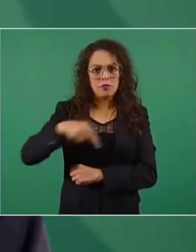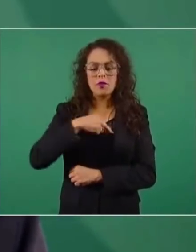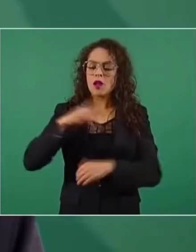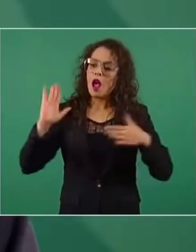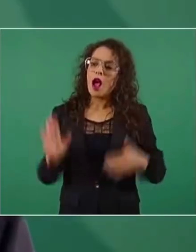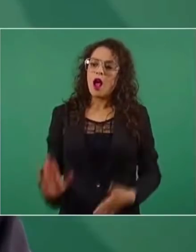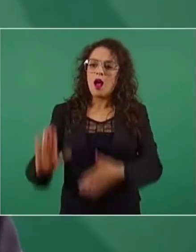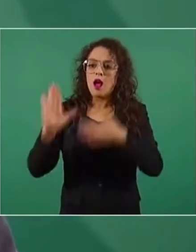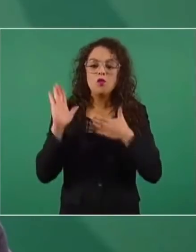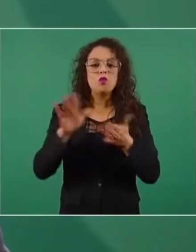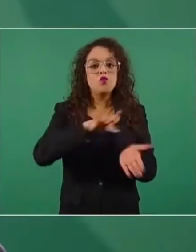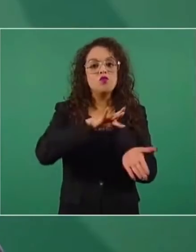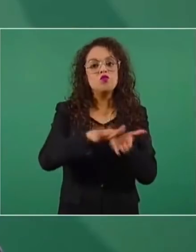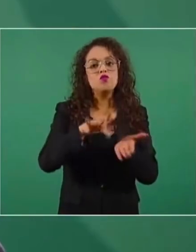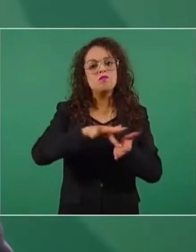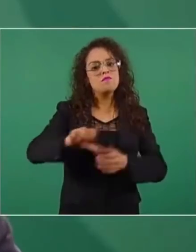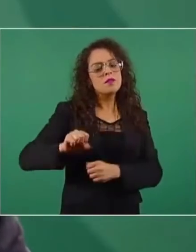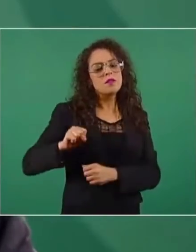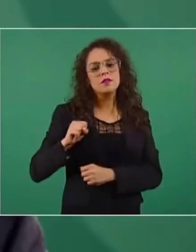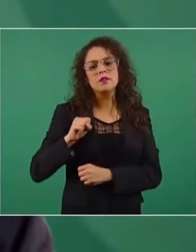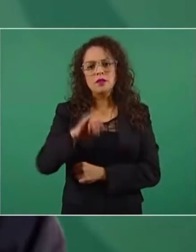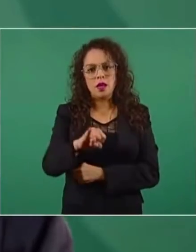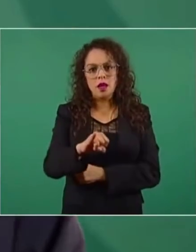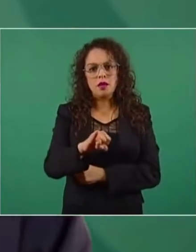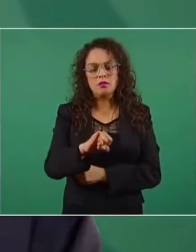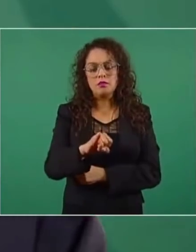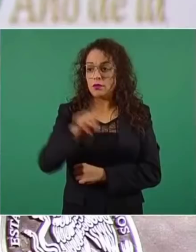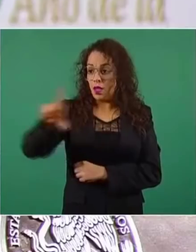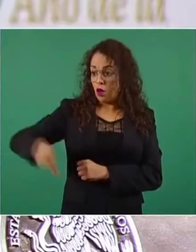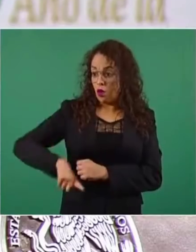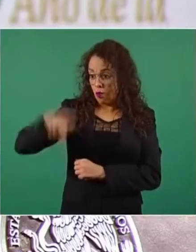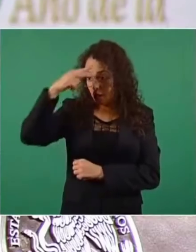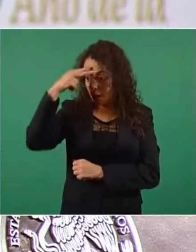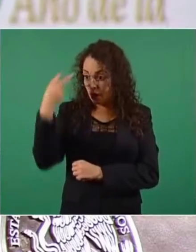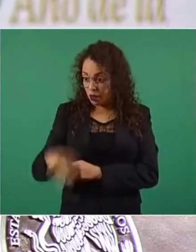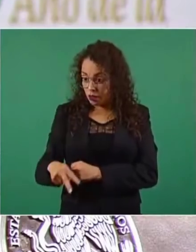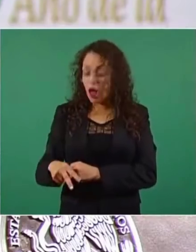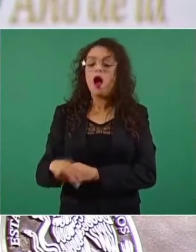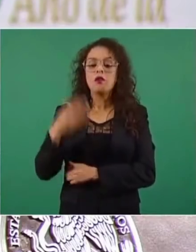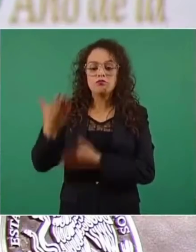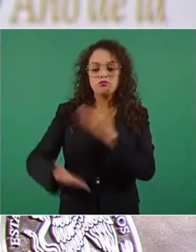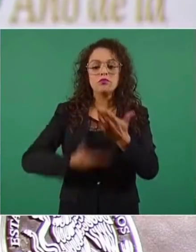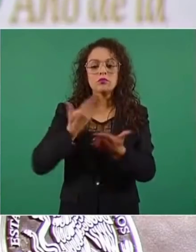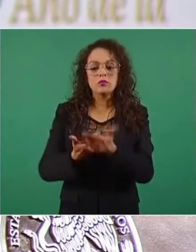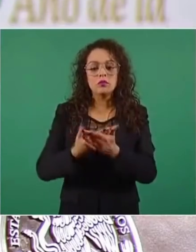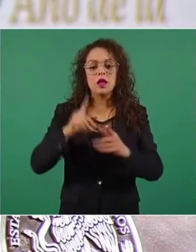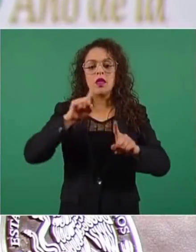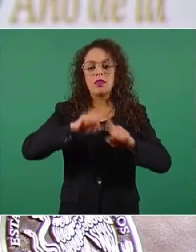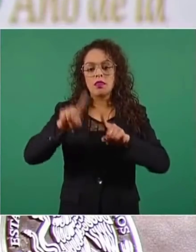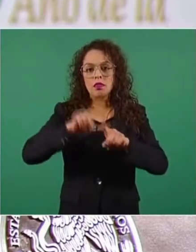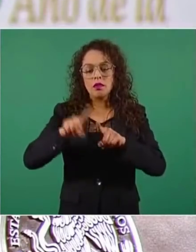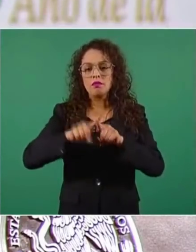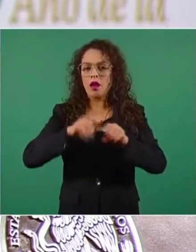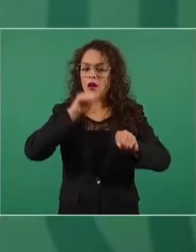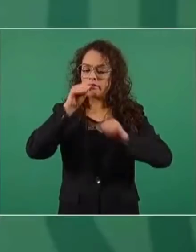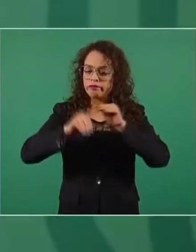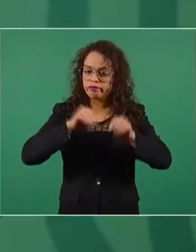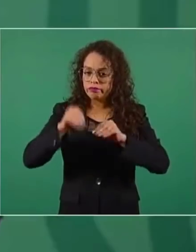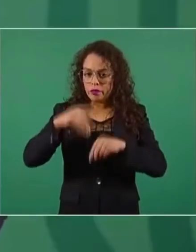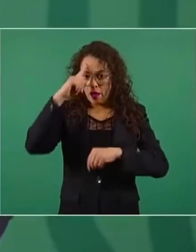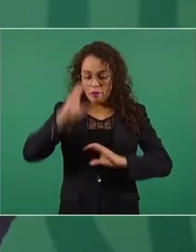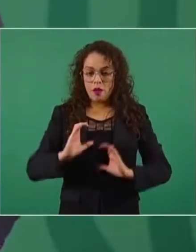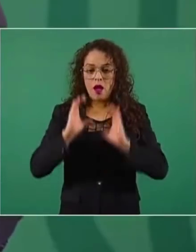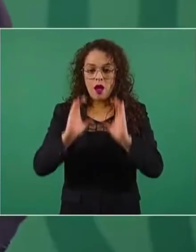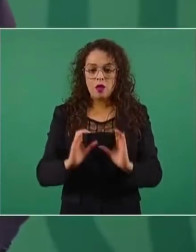y apoyo a las acciones emprendidas por el Gobierno de México a través de las Secretarías de Educación